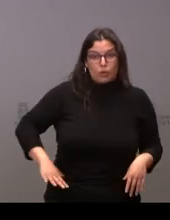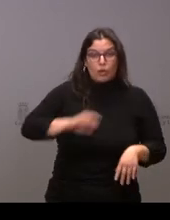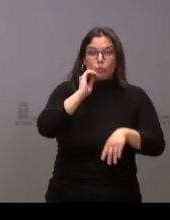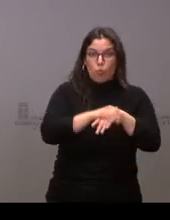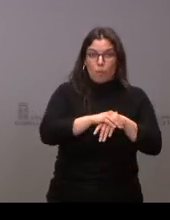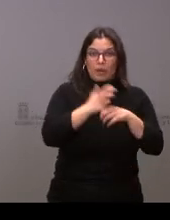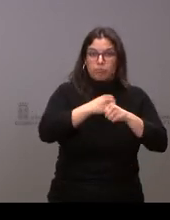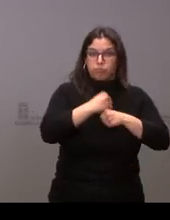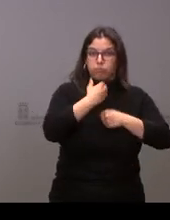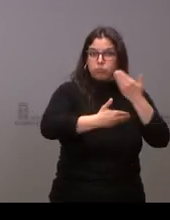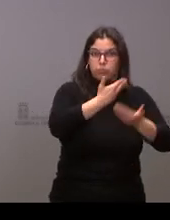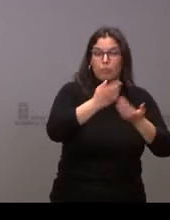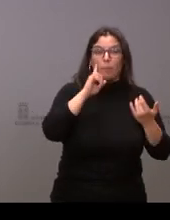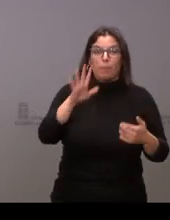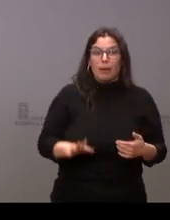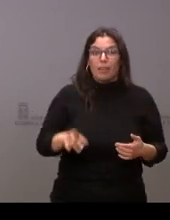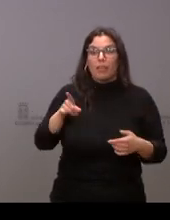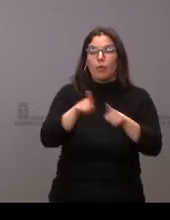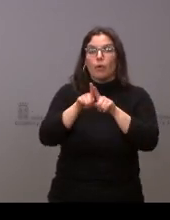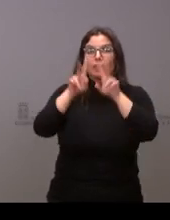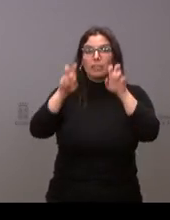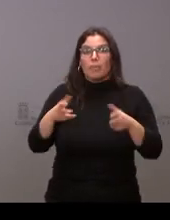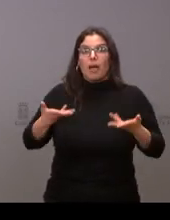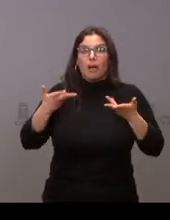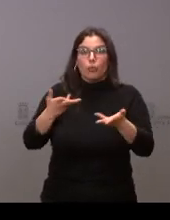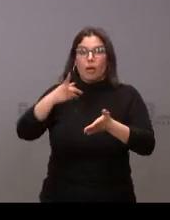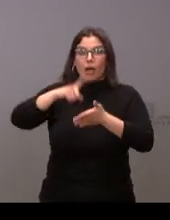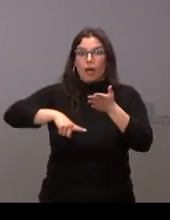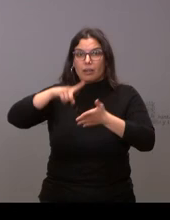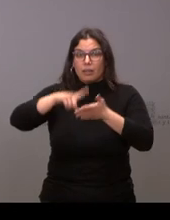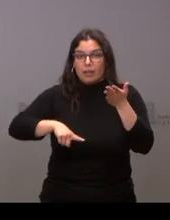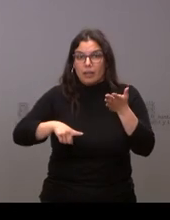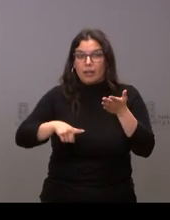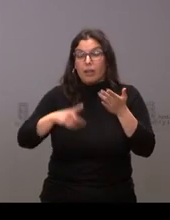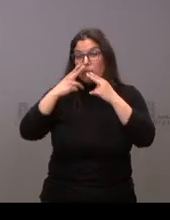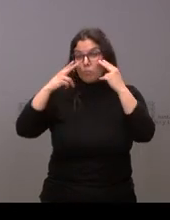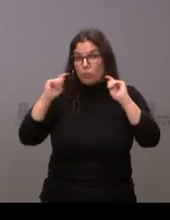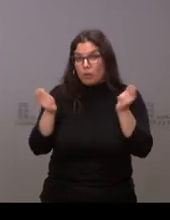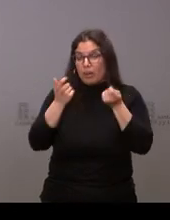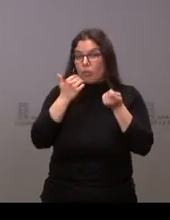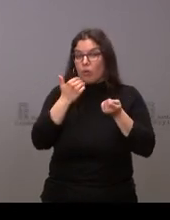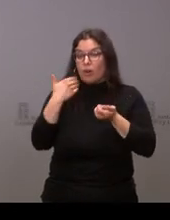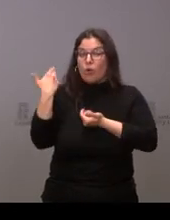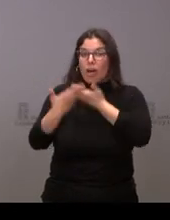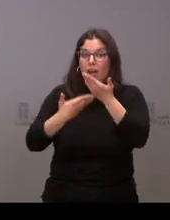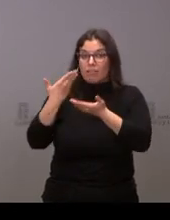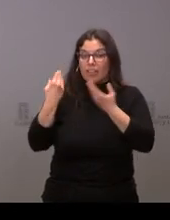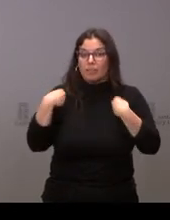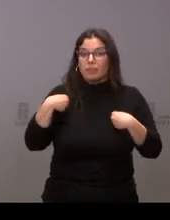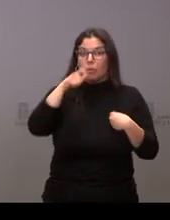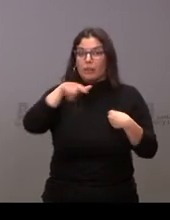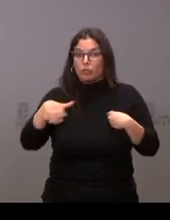que parece que este año van con retraso las ayudas al alquiler se ha publicado ya un avance por parte de la Junta de las personas